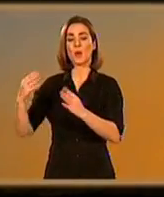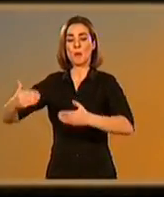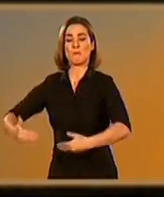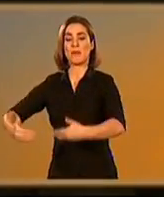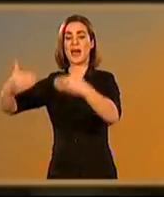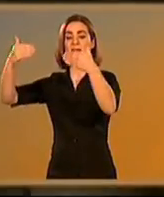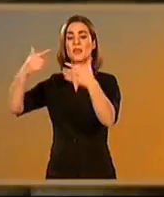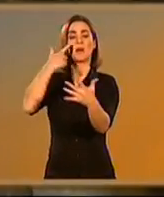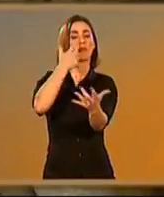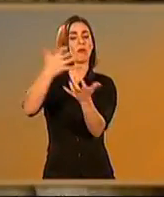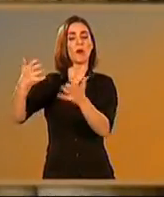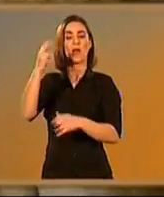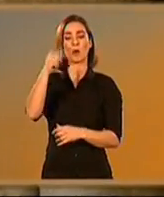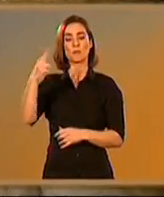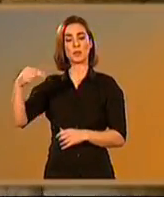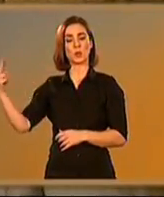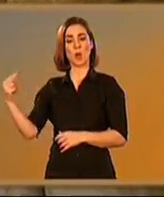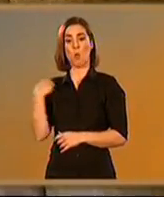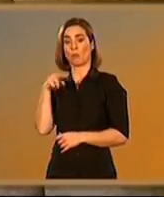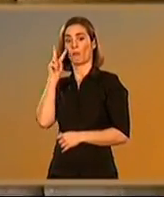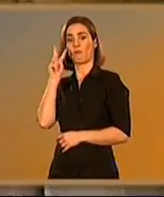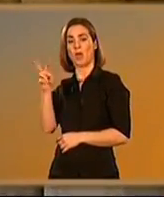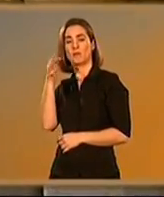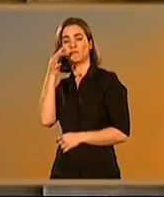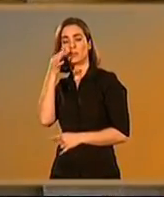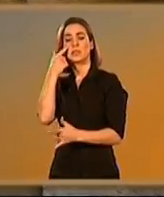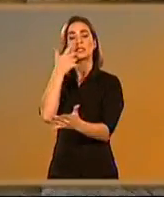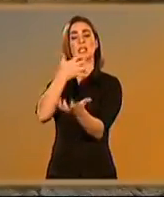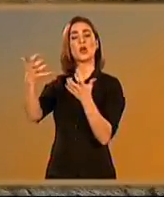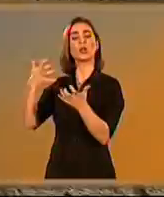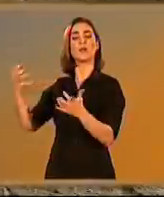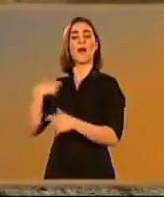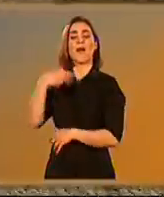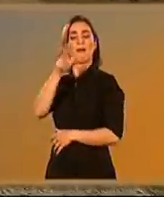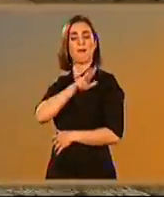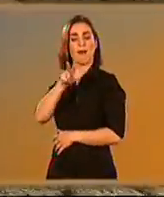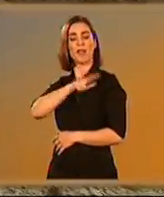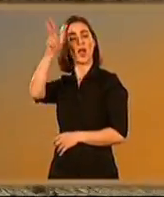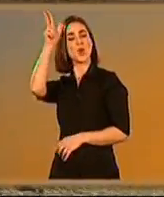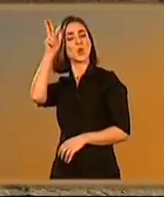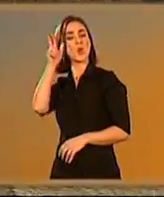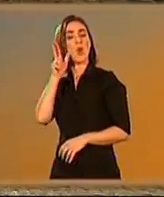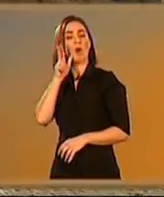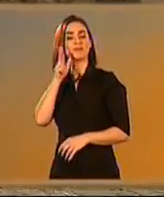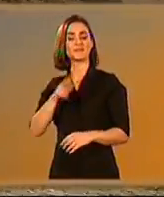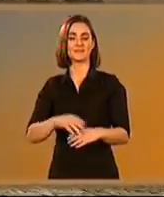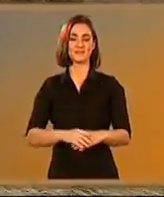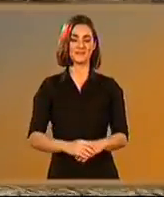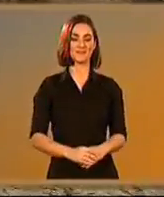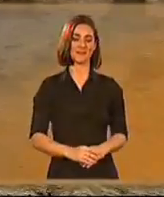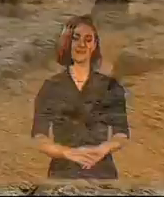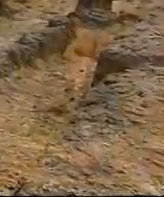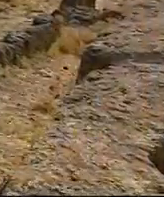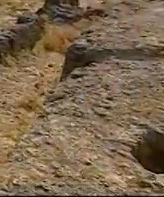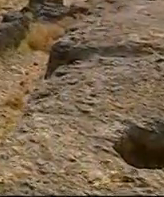con un amplio patio porticado que junto con los valiosos restos de pintura mural que se conservan transmiten un mundo de elegancia y sofisticación.